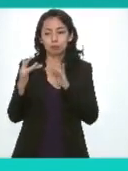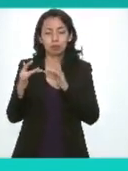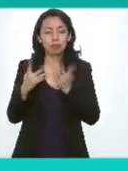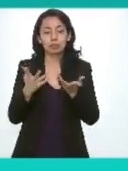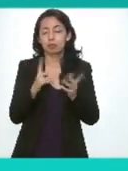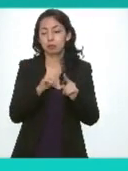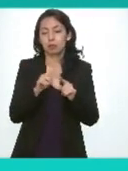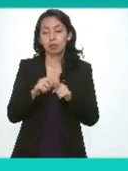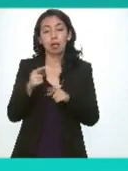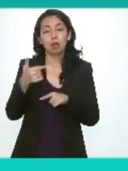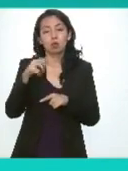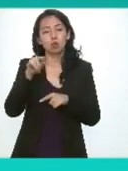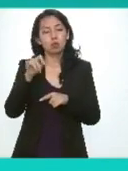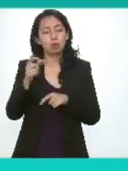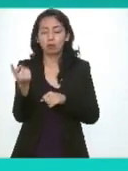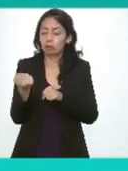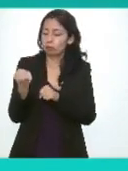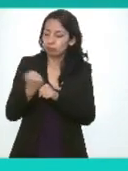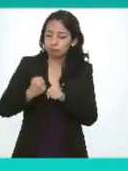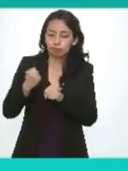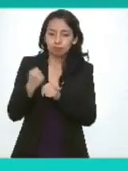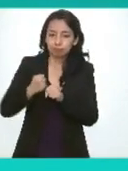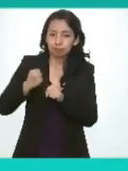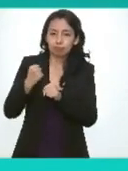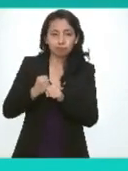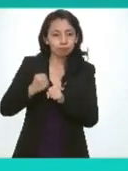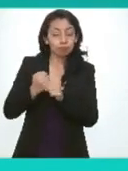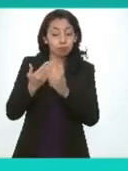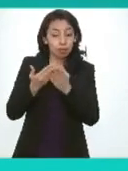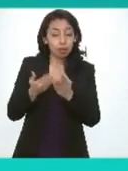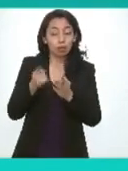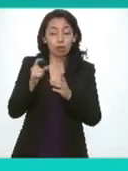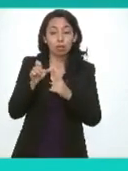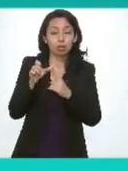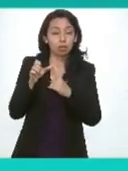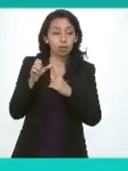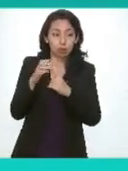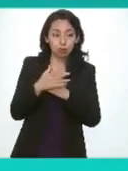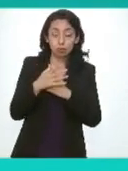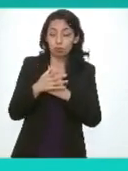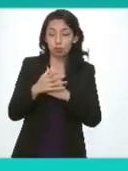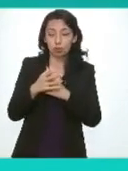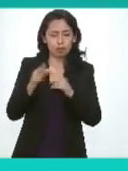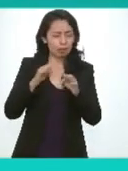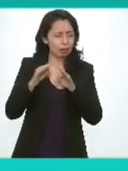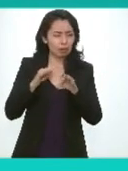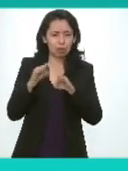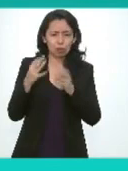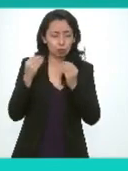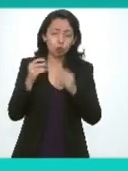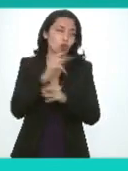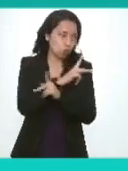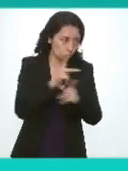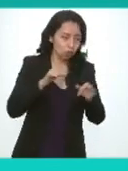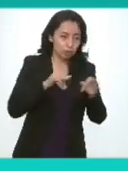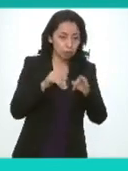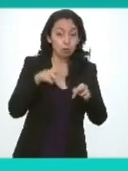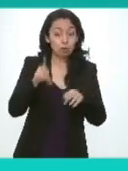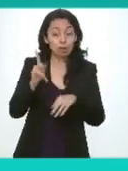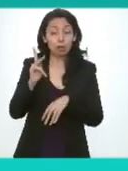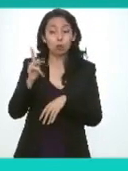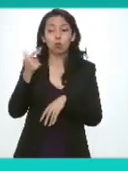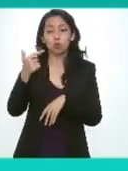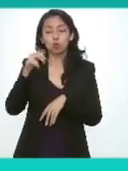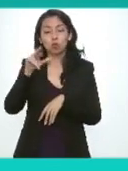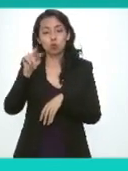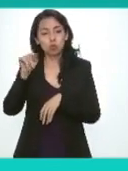a Gustavo ha sido muy perseverante quiero decirles que es una de las comisiones que más trabajó digo todos trabajaron pero Gustavo